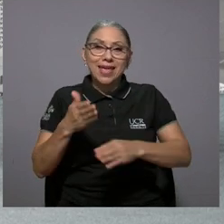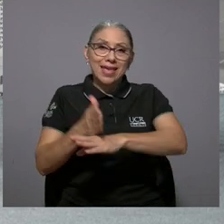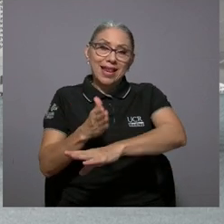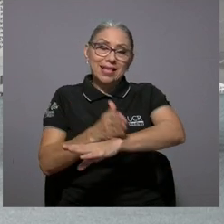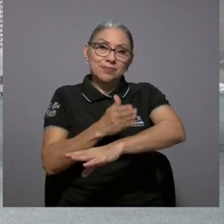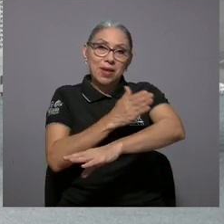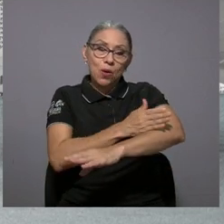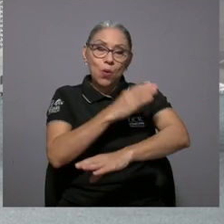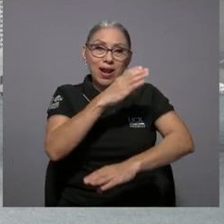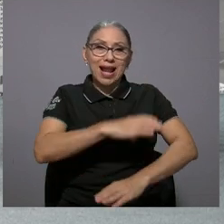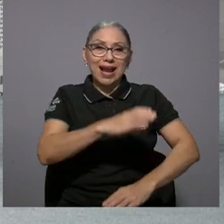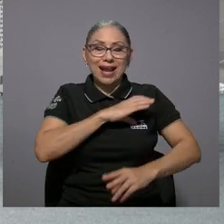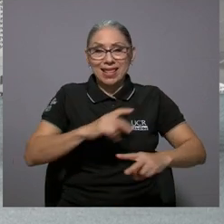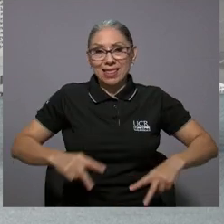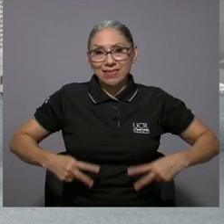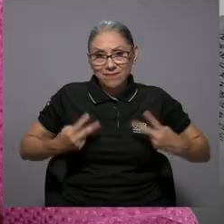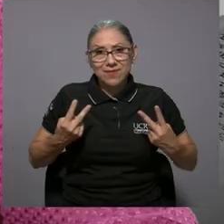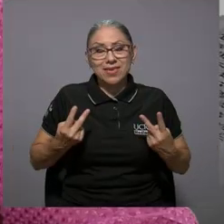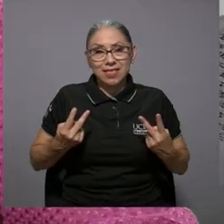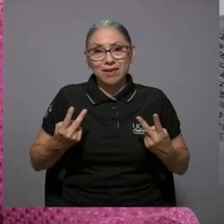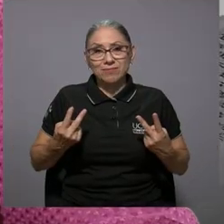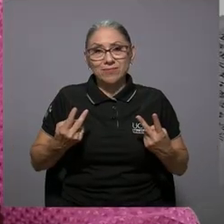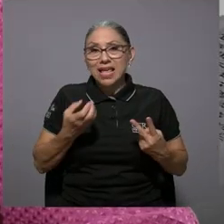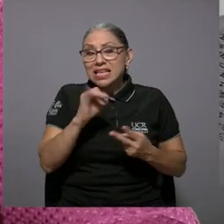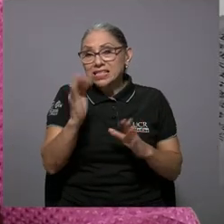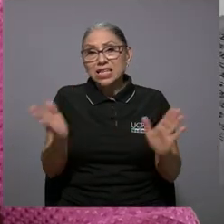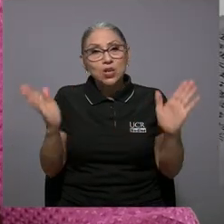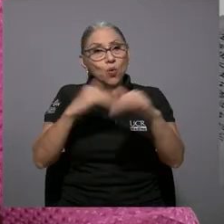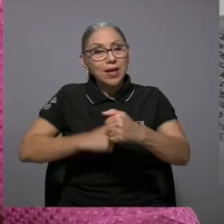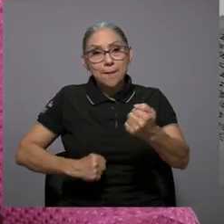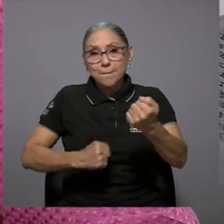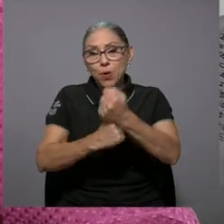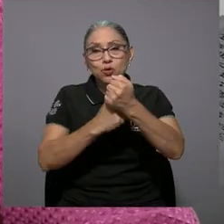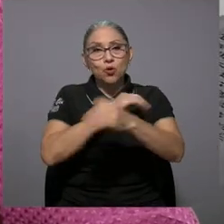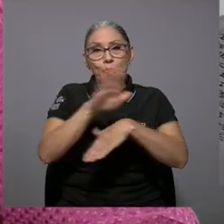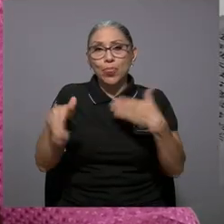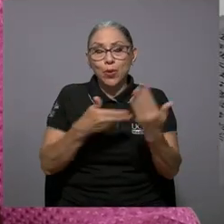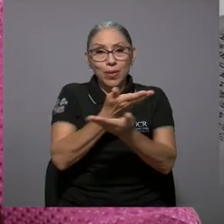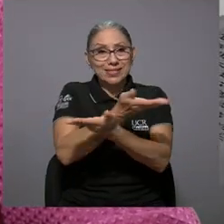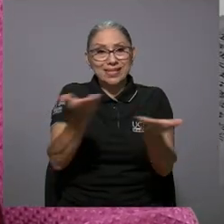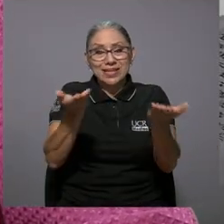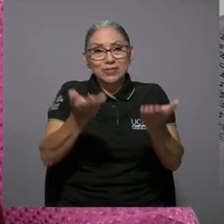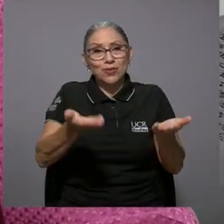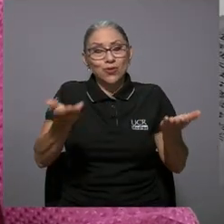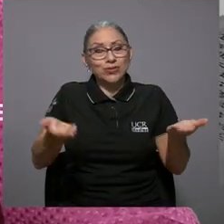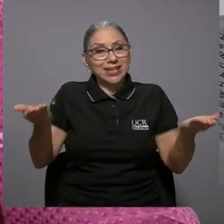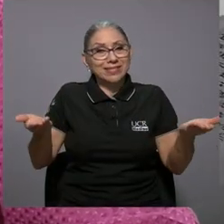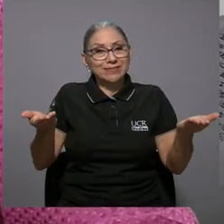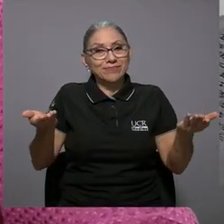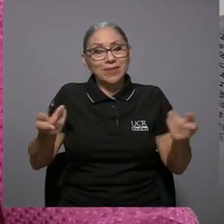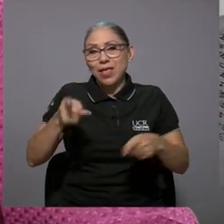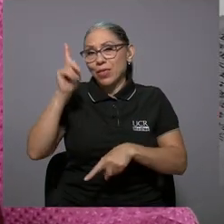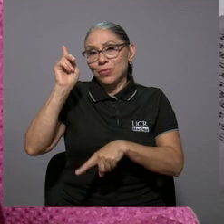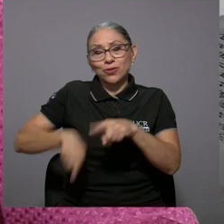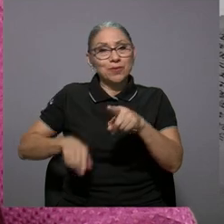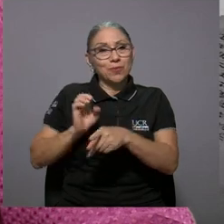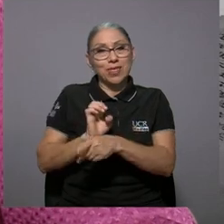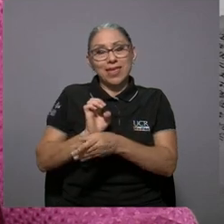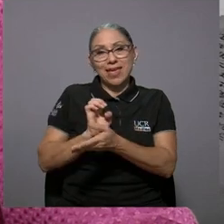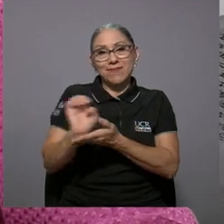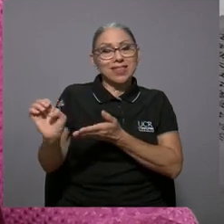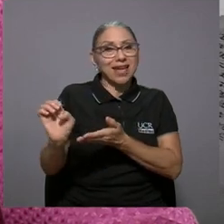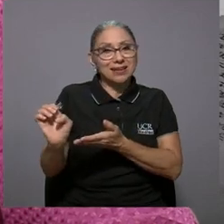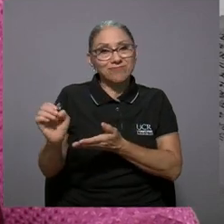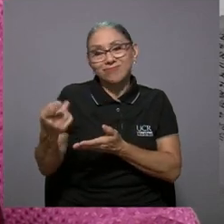enfoque que tienen sobre la vida, que les mejora la calidad de vida. Si no hay apoyo para todas esas